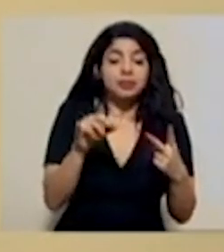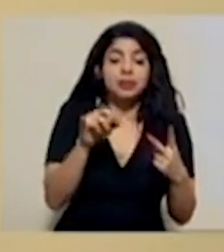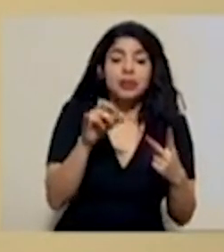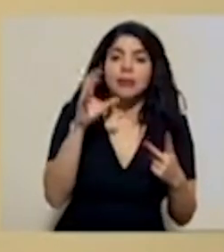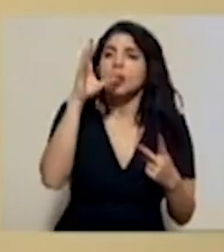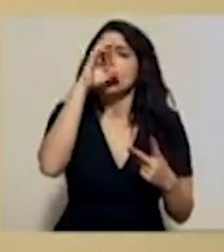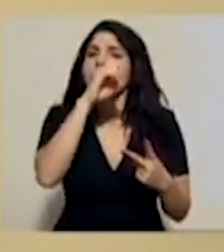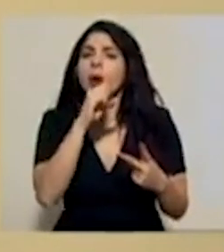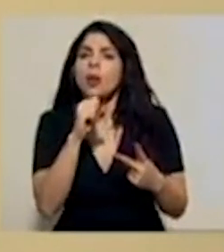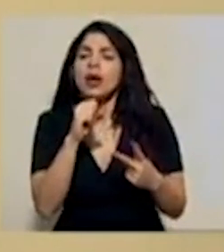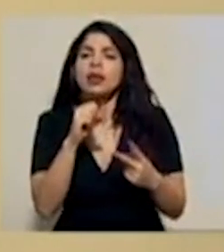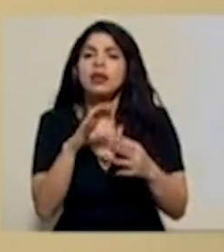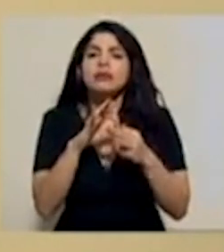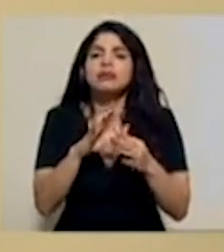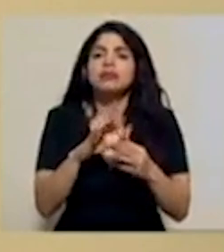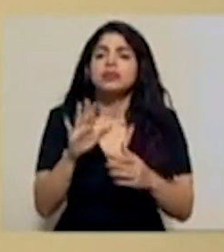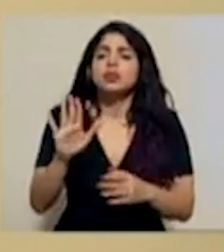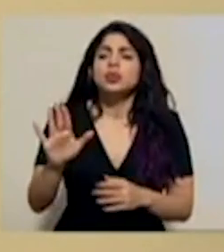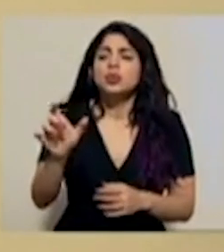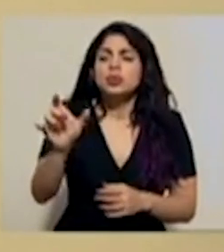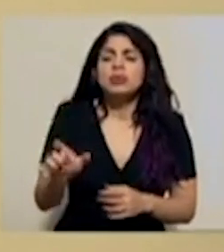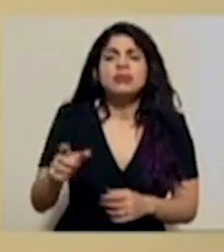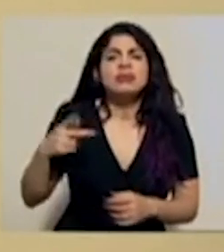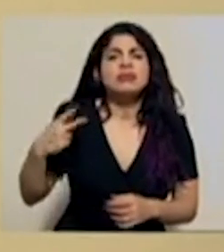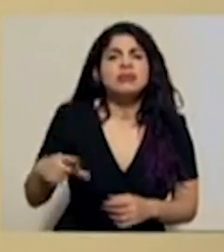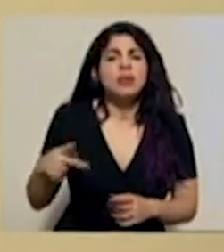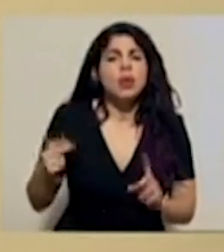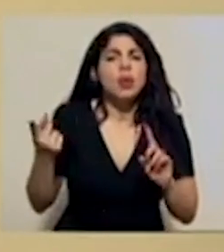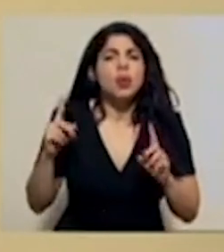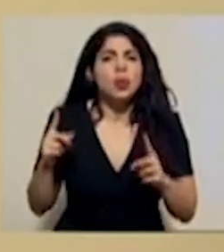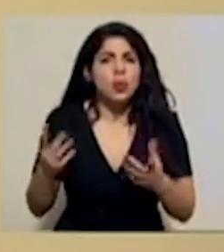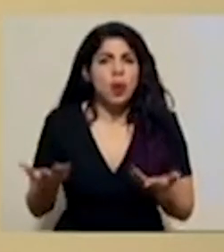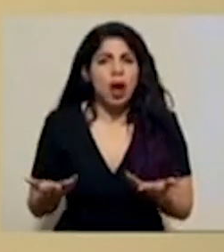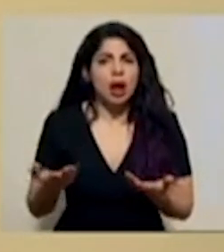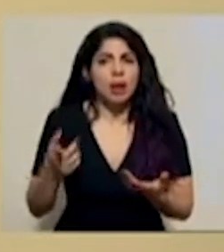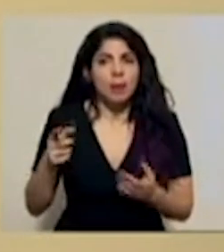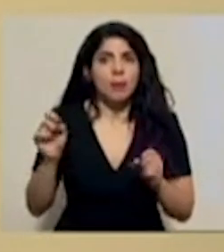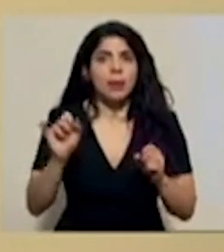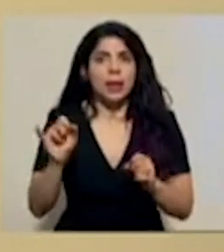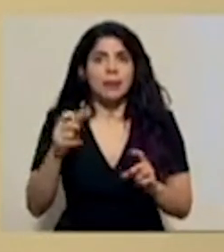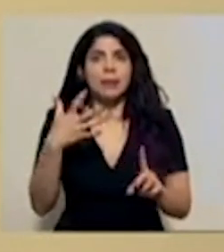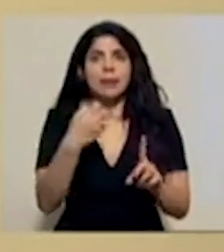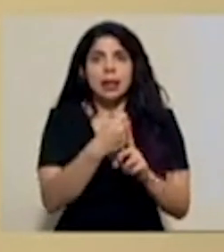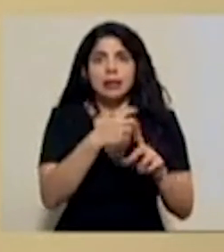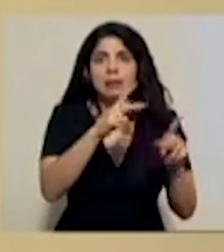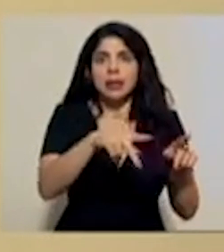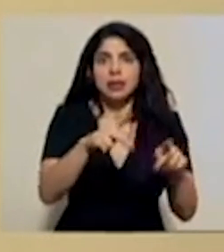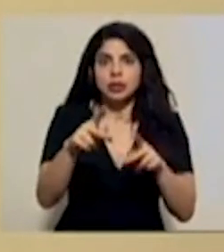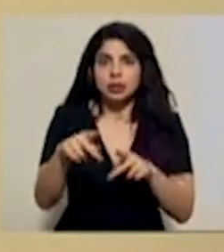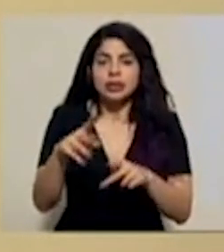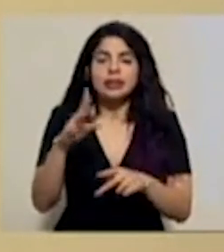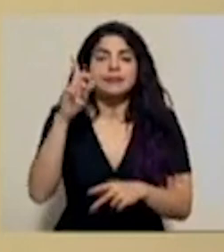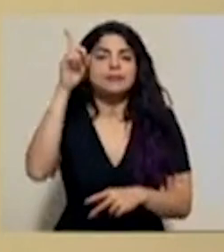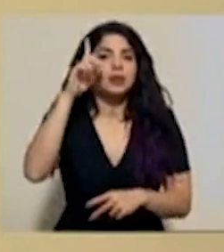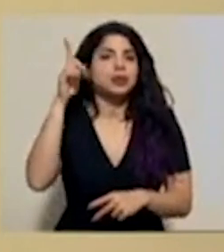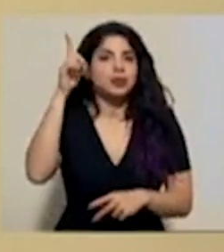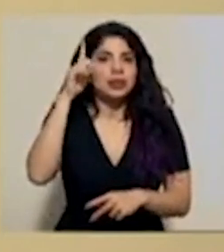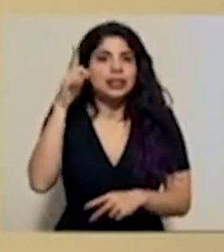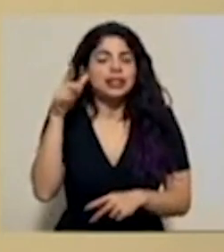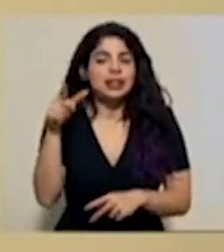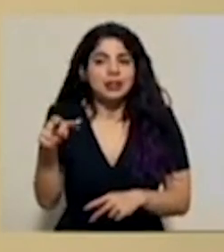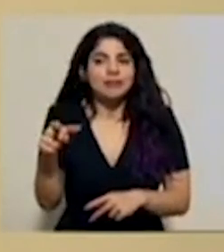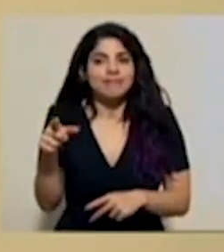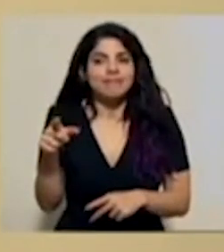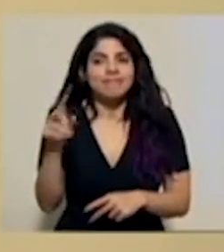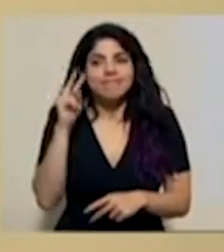consideraciones sobre los factores de vulnerabilidad que están afectando a estas personas y que por supuesto hacen que tengamos